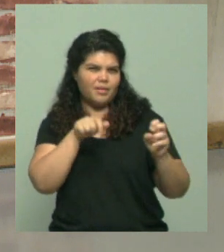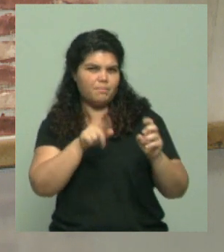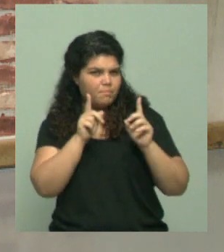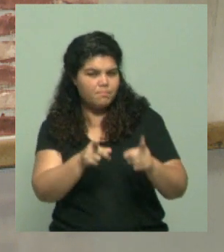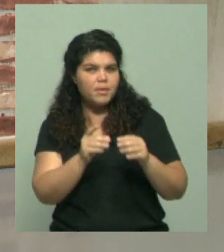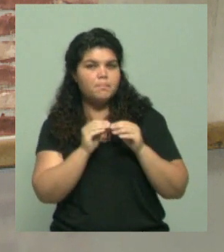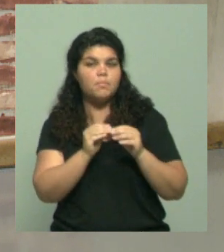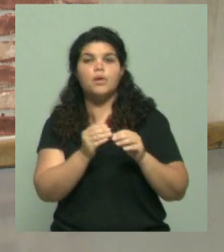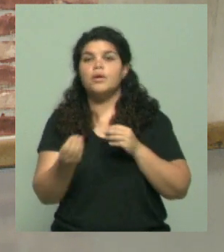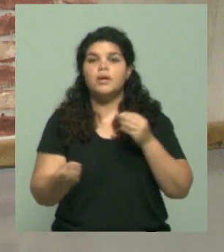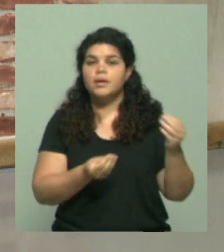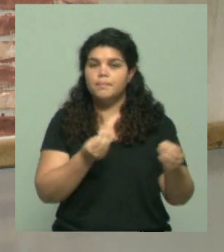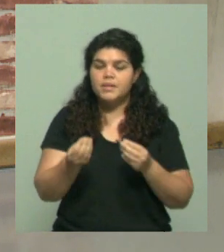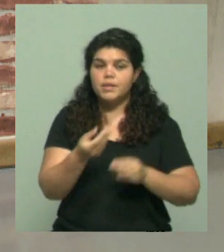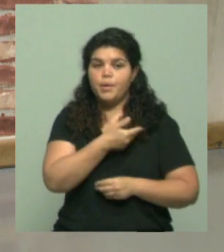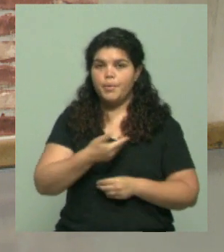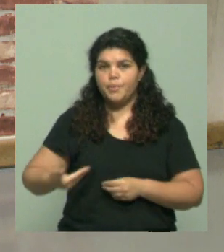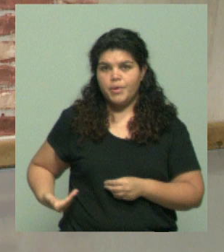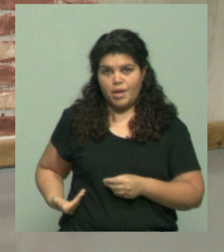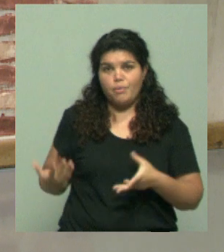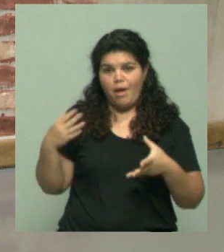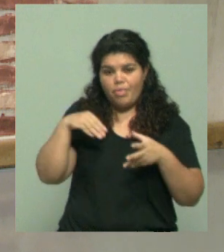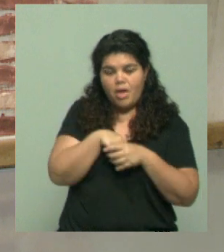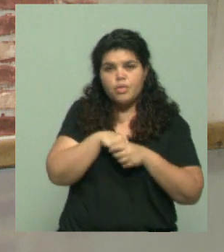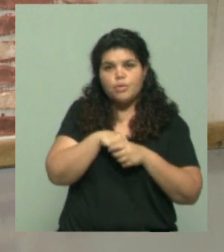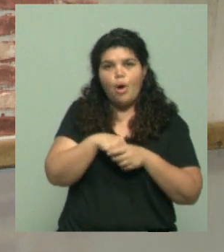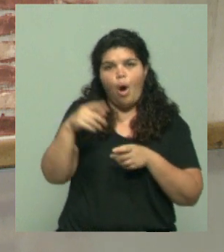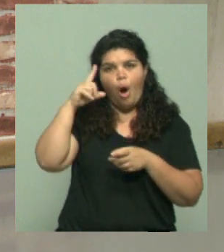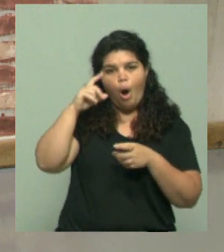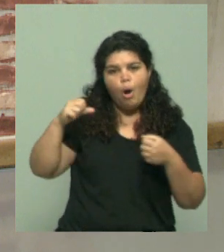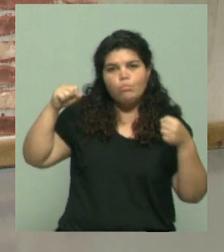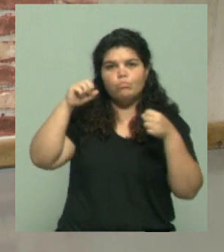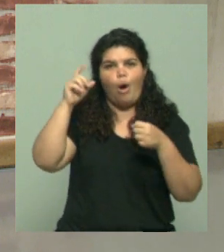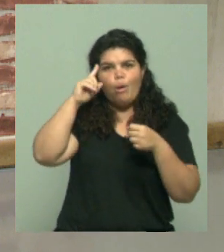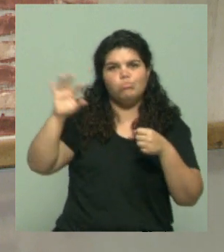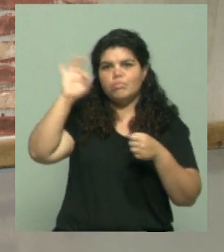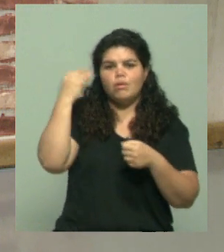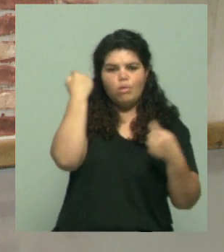de pensamiento en un gobierno es lo que le permite a ese gobierno tal vez